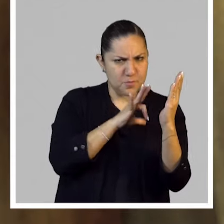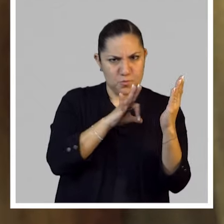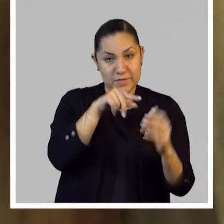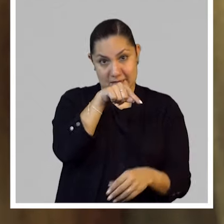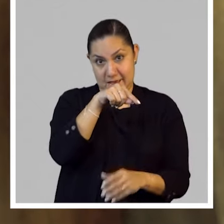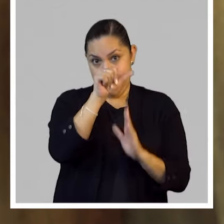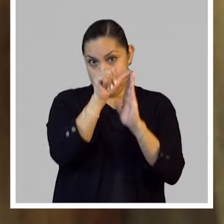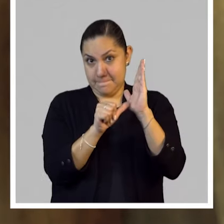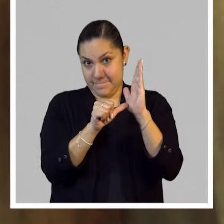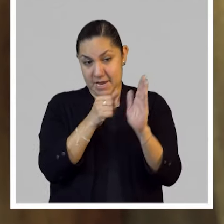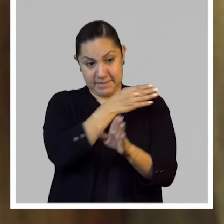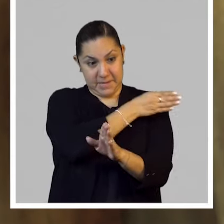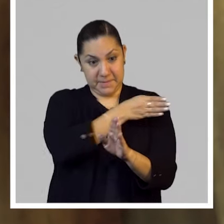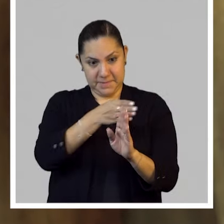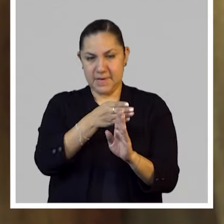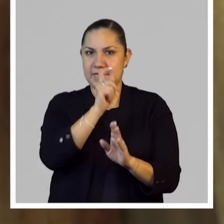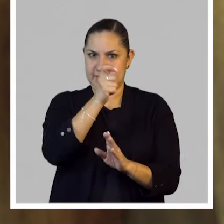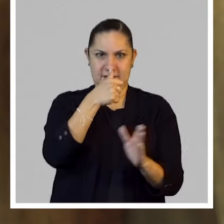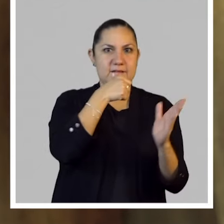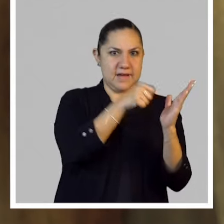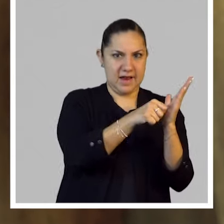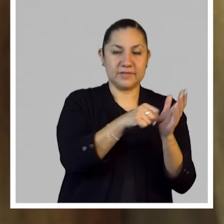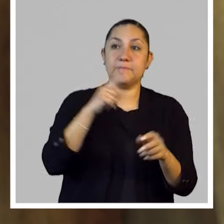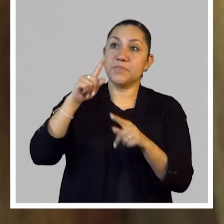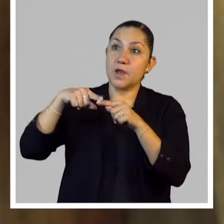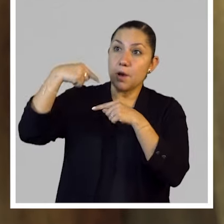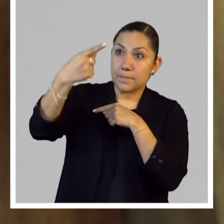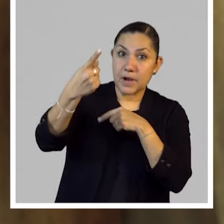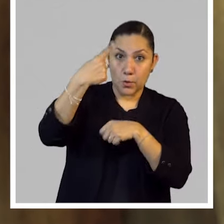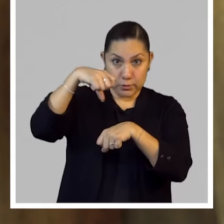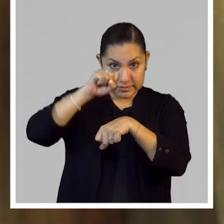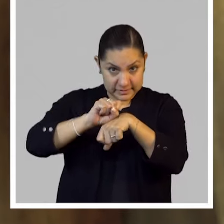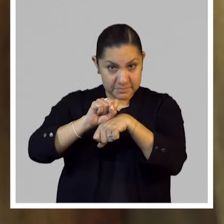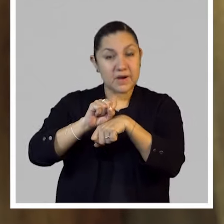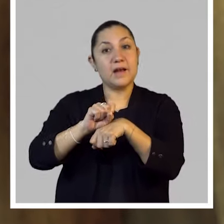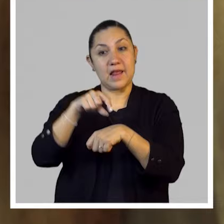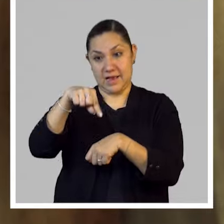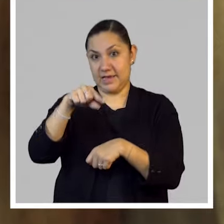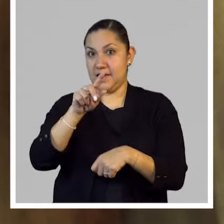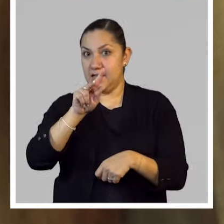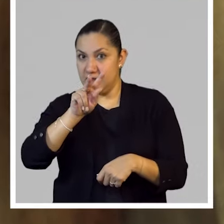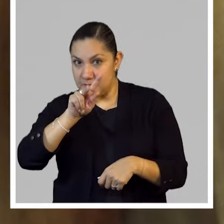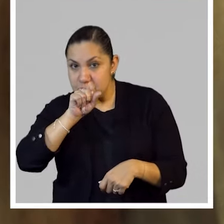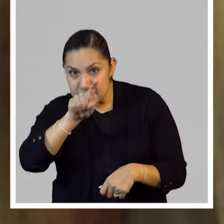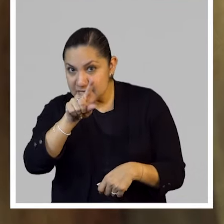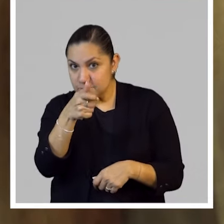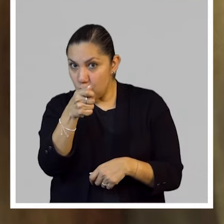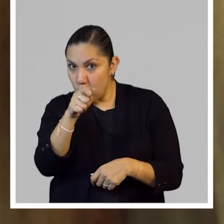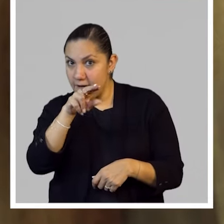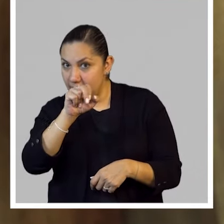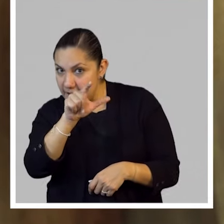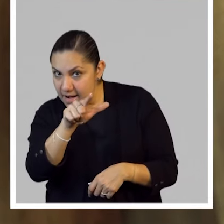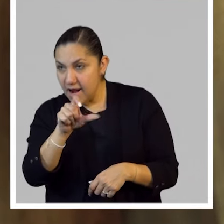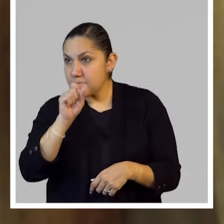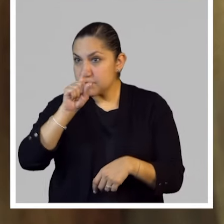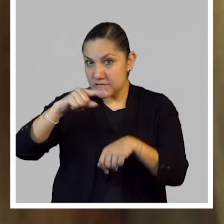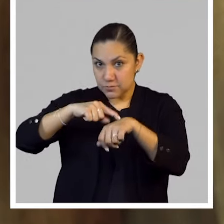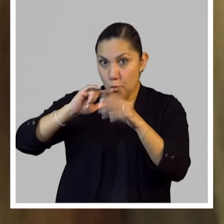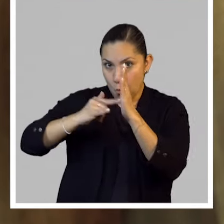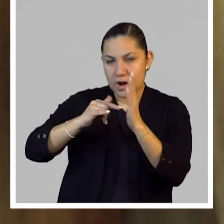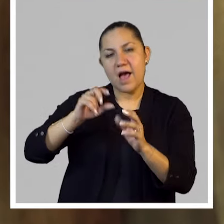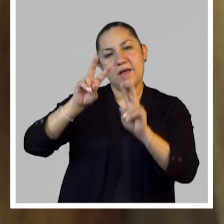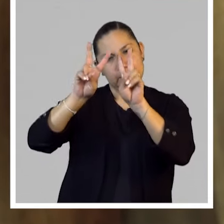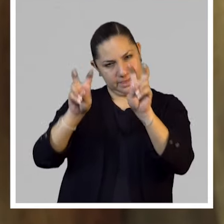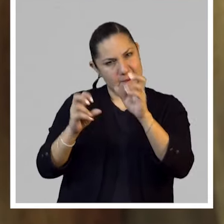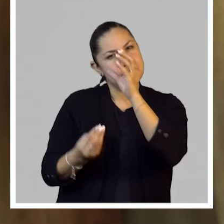Y ya la próxima semana, a esta misma hora, en este mismo canal, nos toca abrir un nuevo tema. Así que no se los voy a revelar ahora, pero por